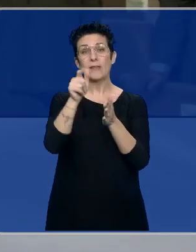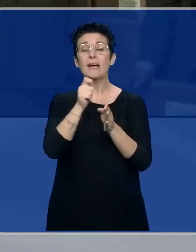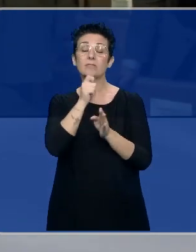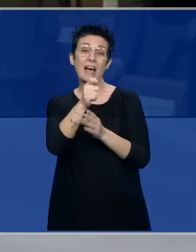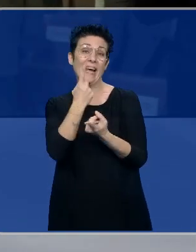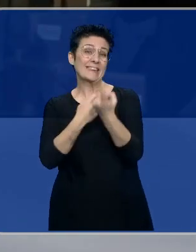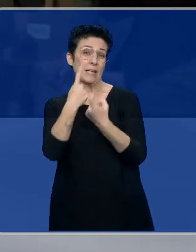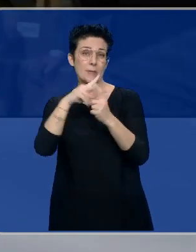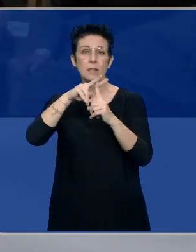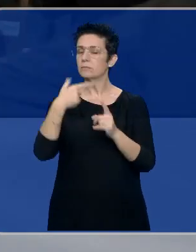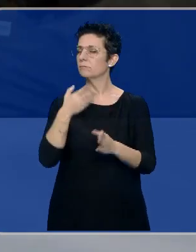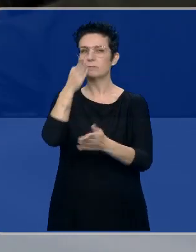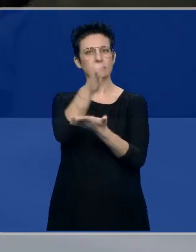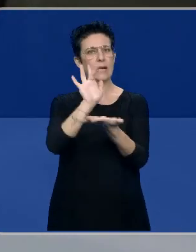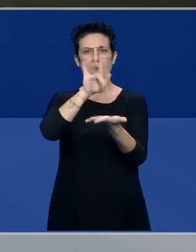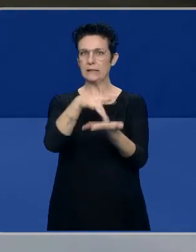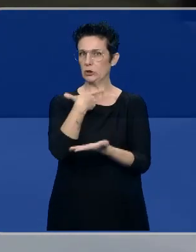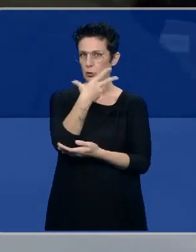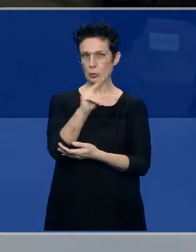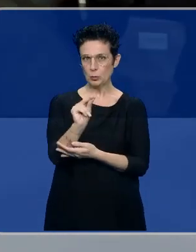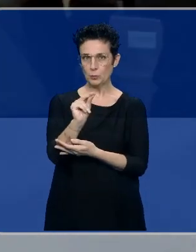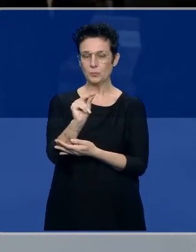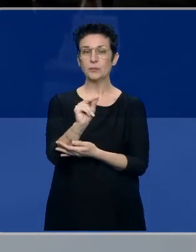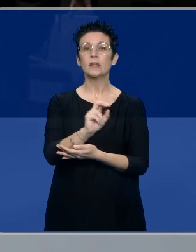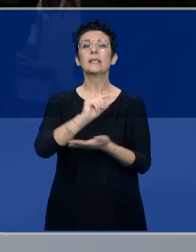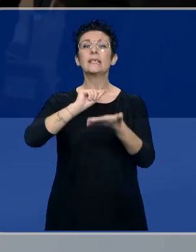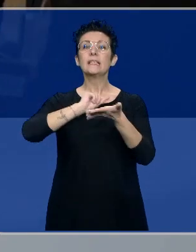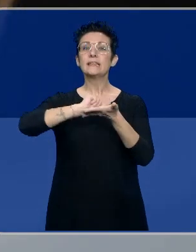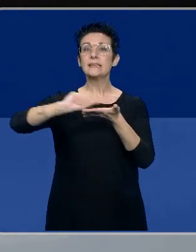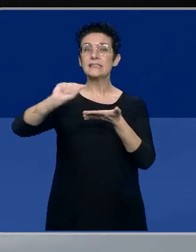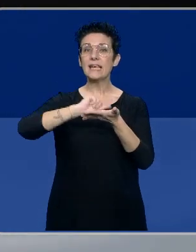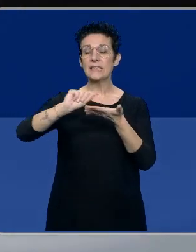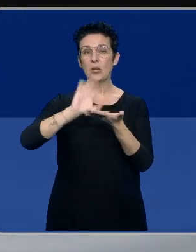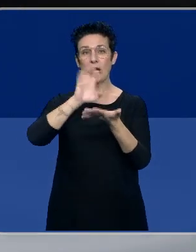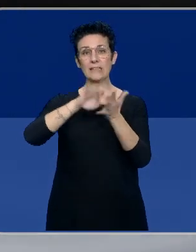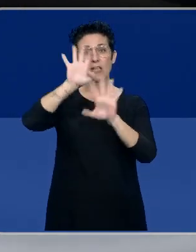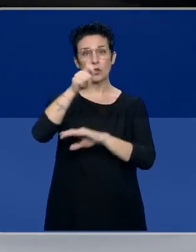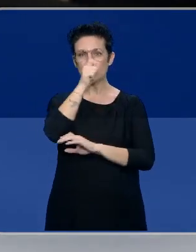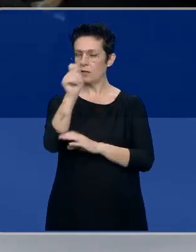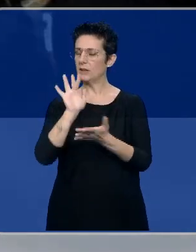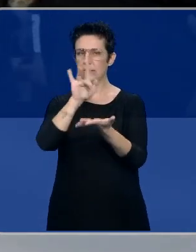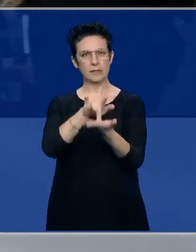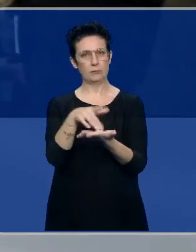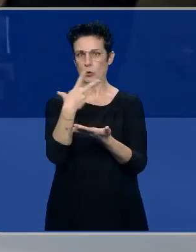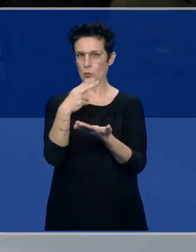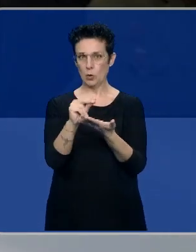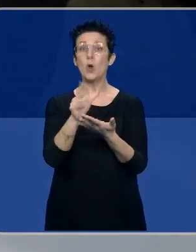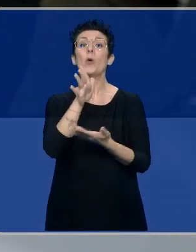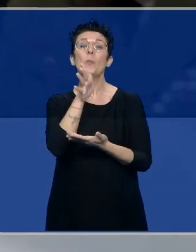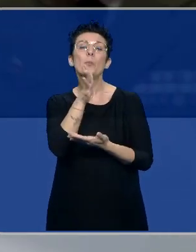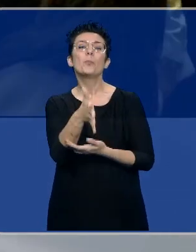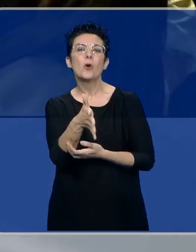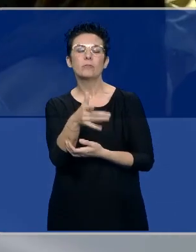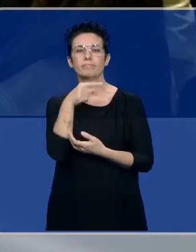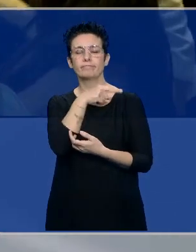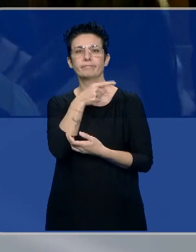prioridades, no iba a asistir el secretario regional de los socialistas, porque